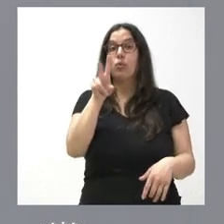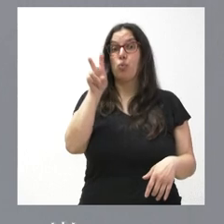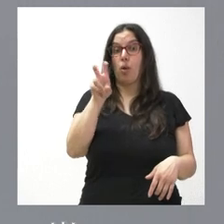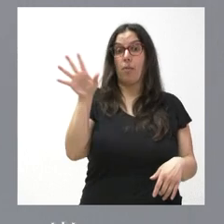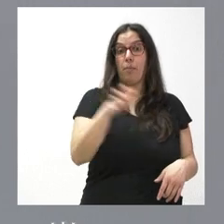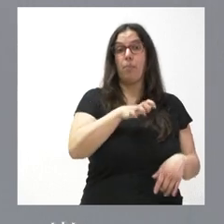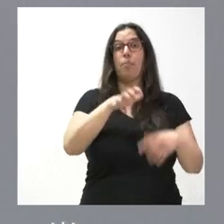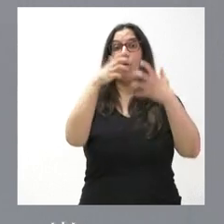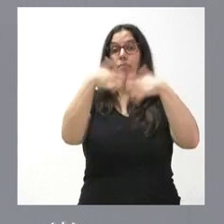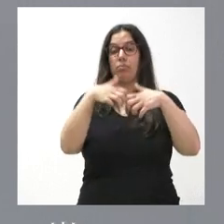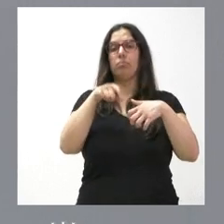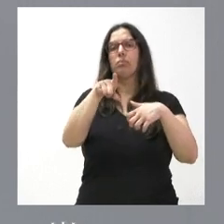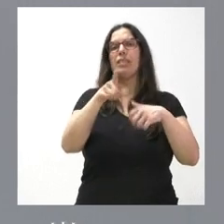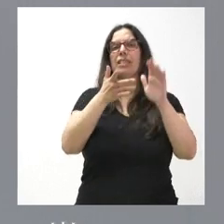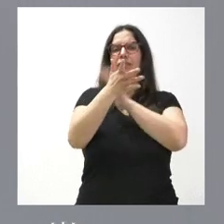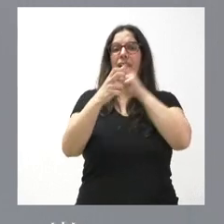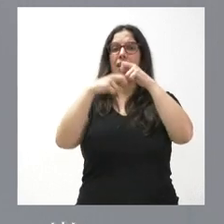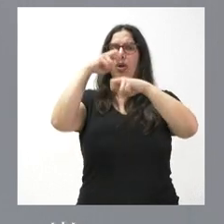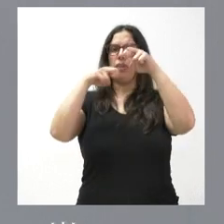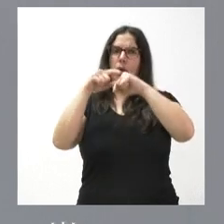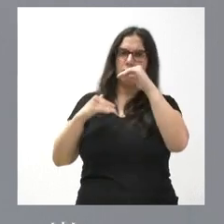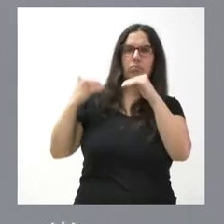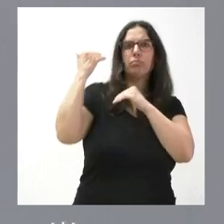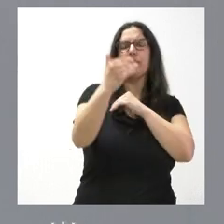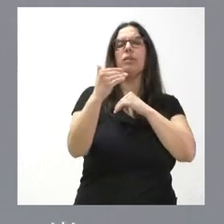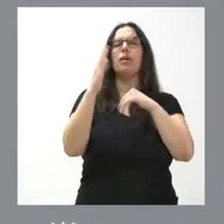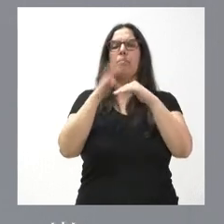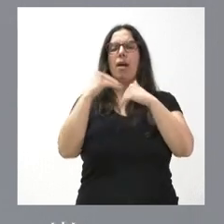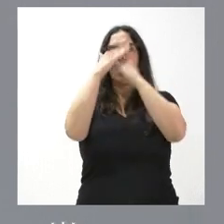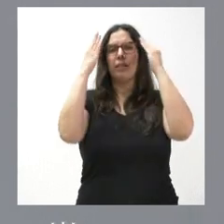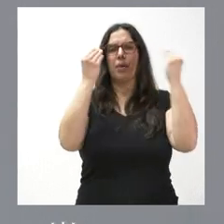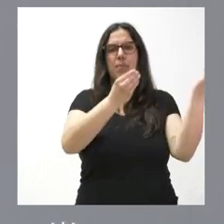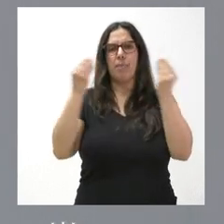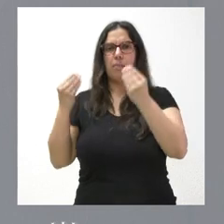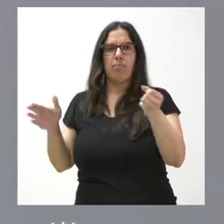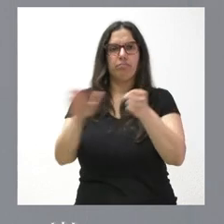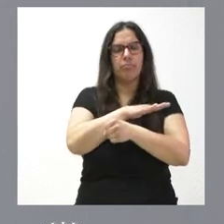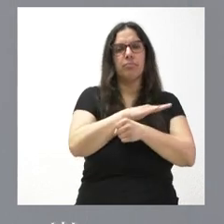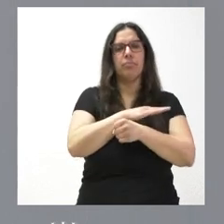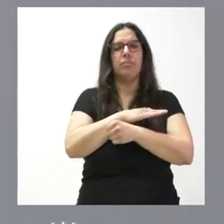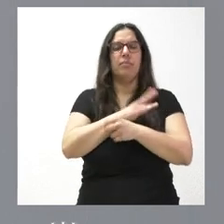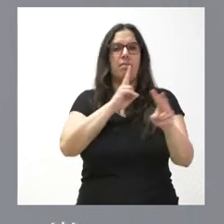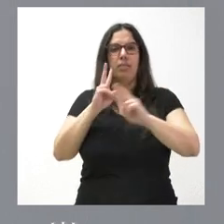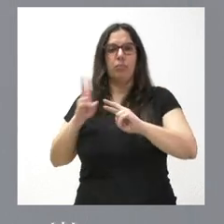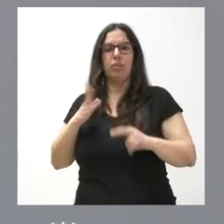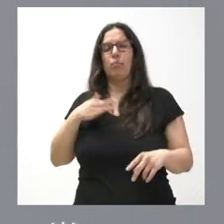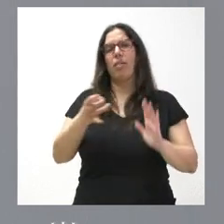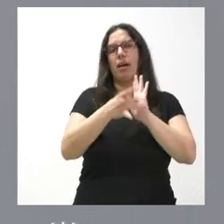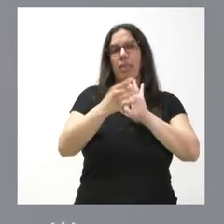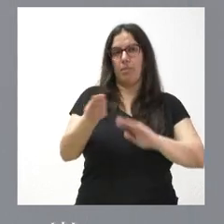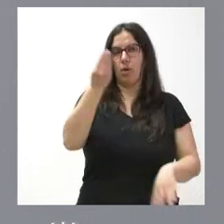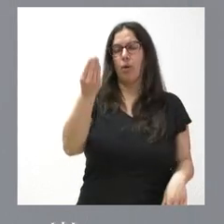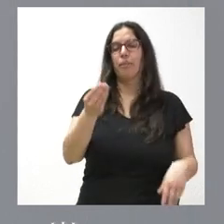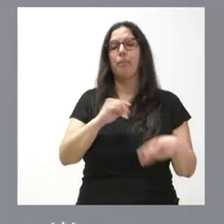en el río Ortega se da un nuevo salto tecnológico para hacer frente a las necesidades asistenciales que va a redundar en la calidad de la asistencia que se presenta a los